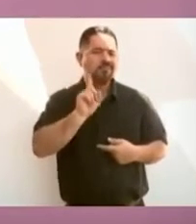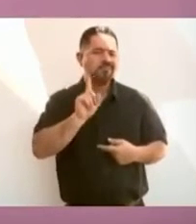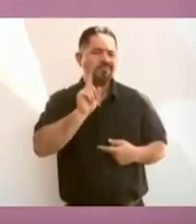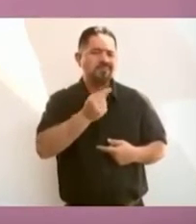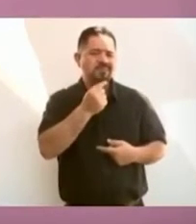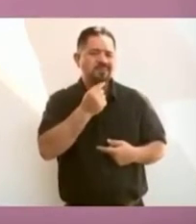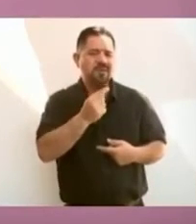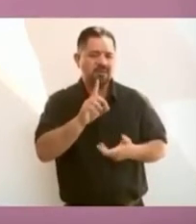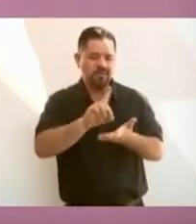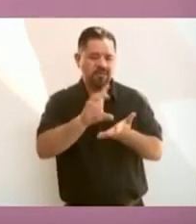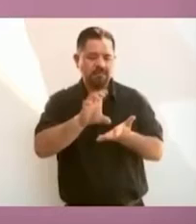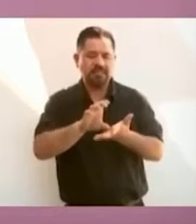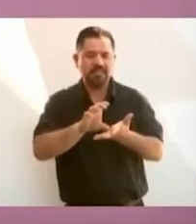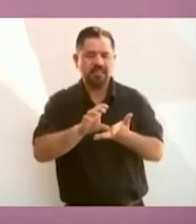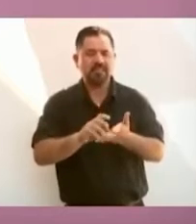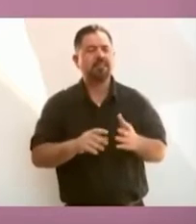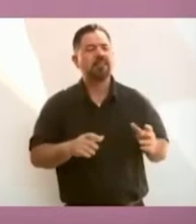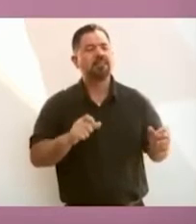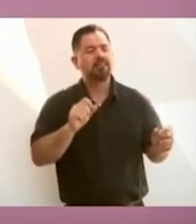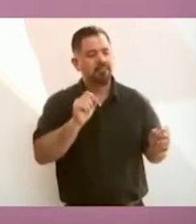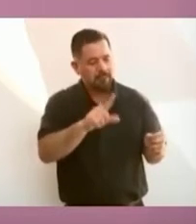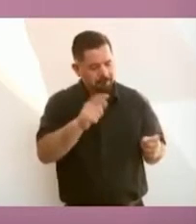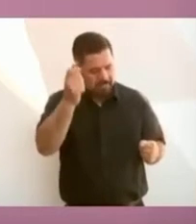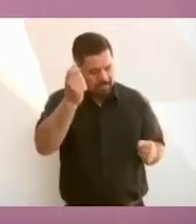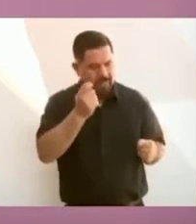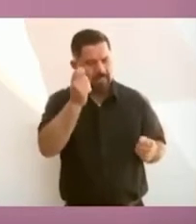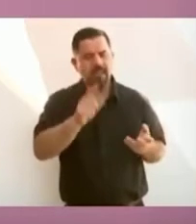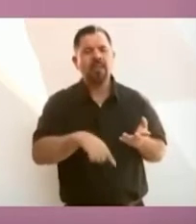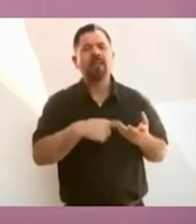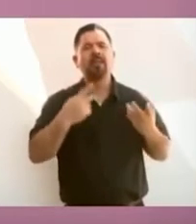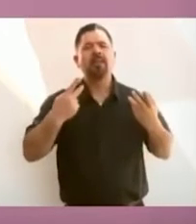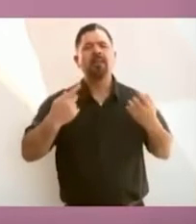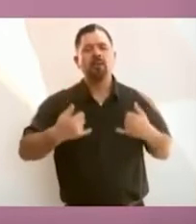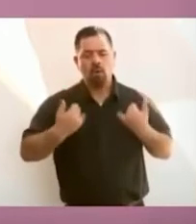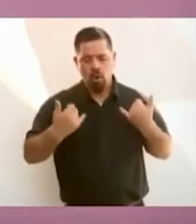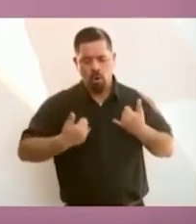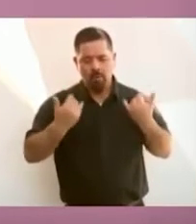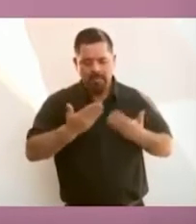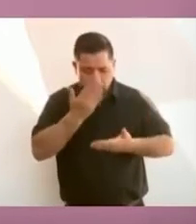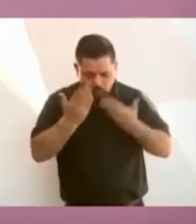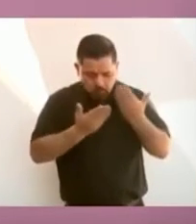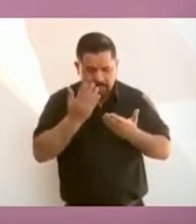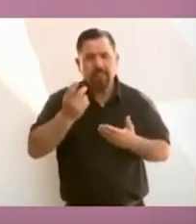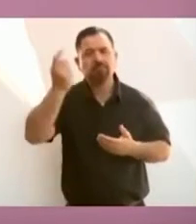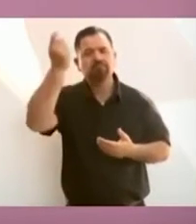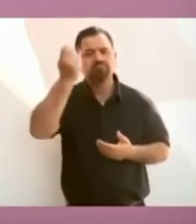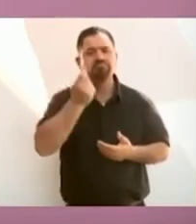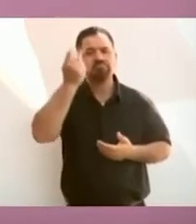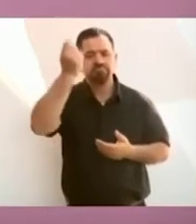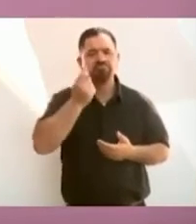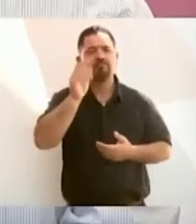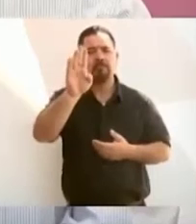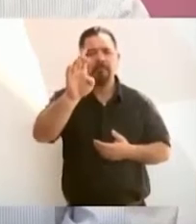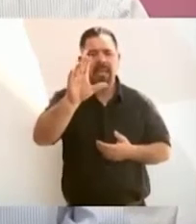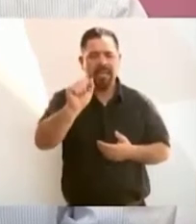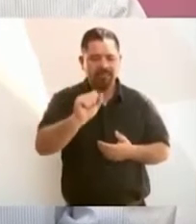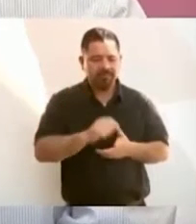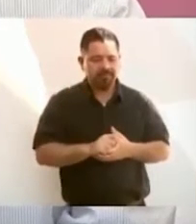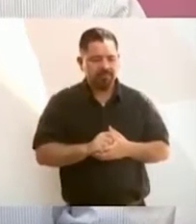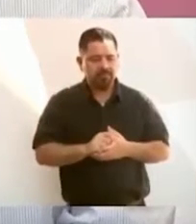para estudiantes. Entonces, vamos a seguir apoyando a